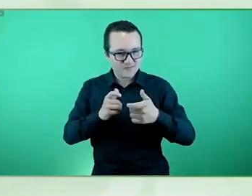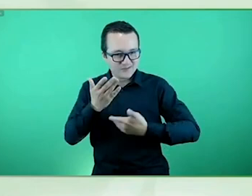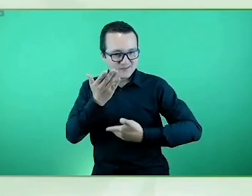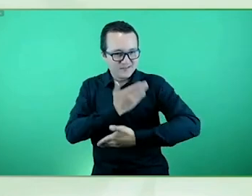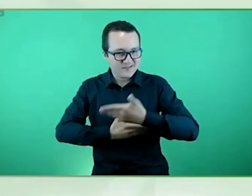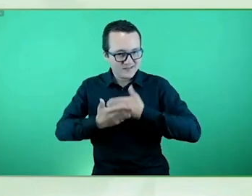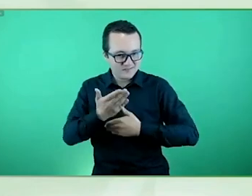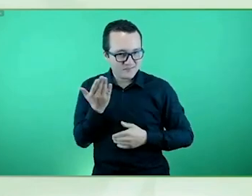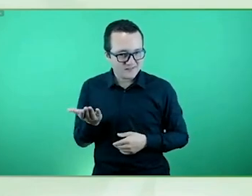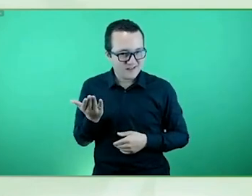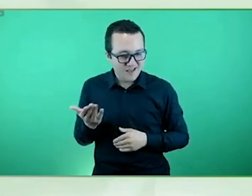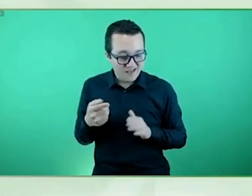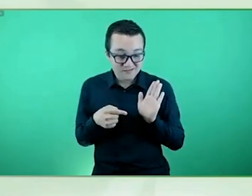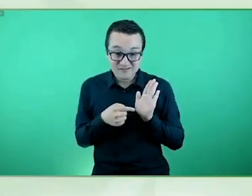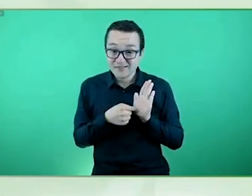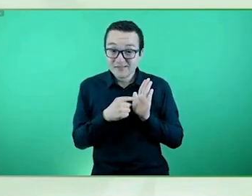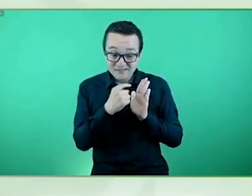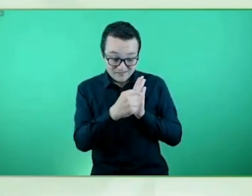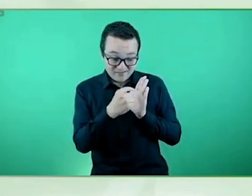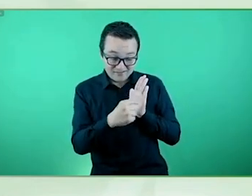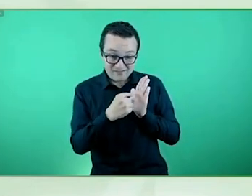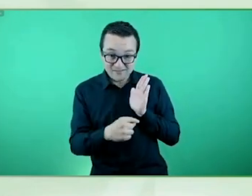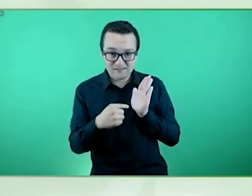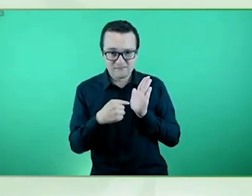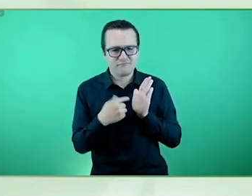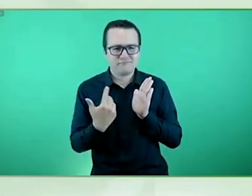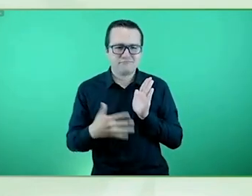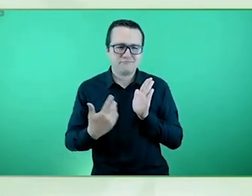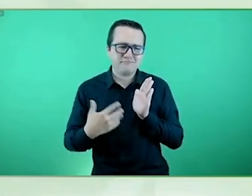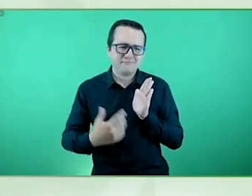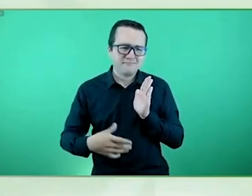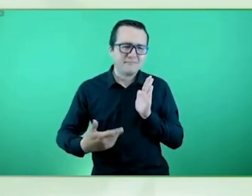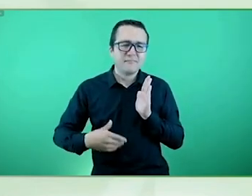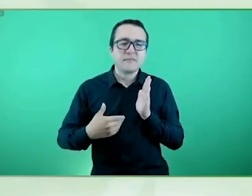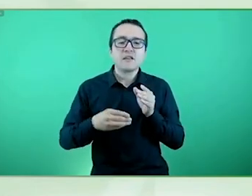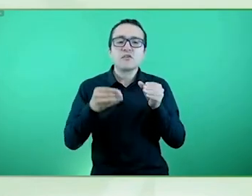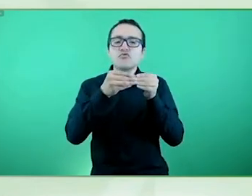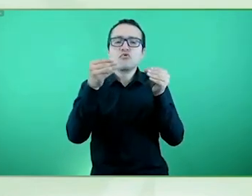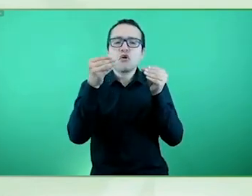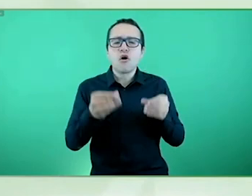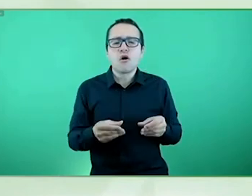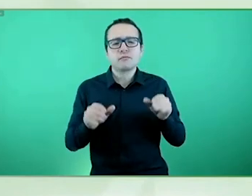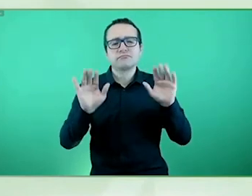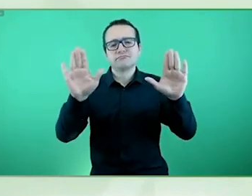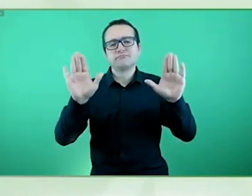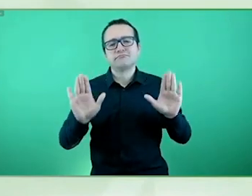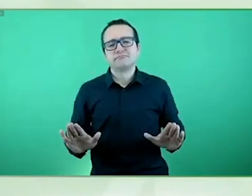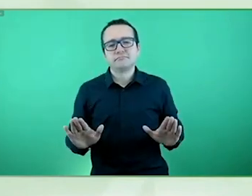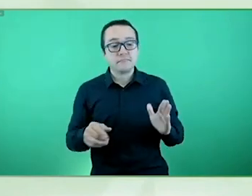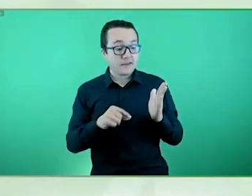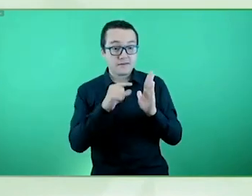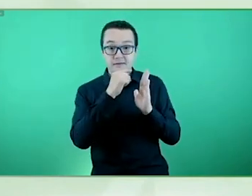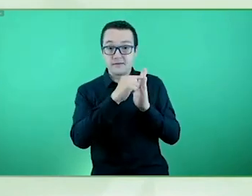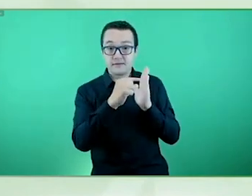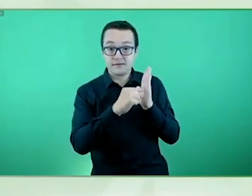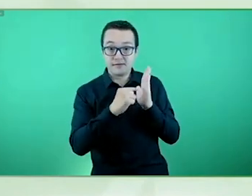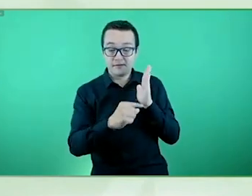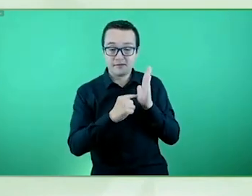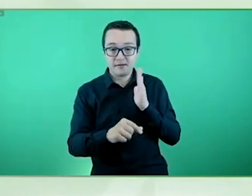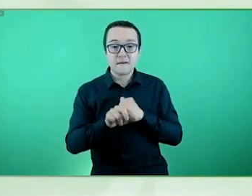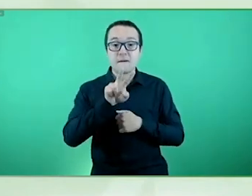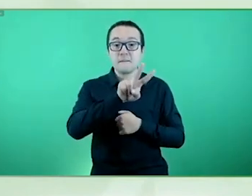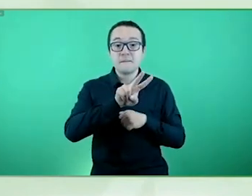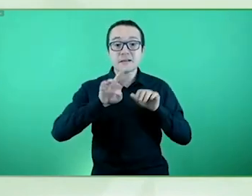Discapacidad magnífico documento donde los haya en su artículo 29 pues